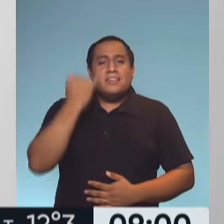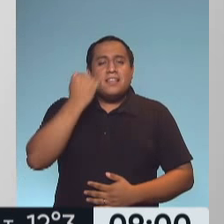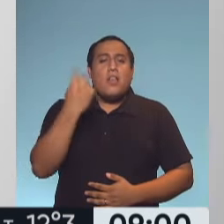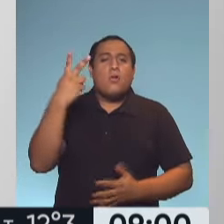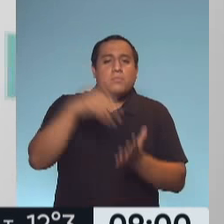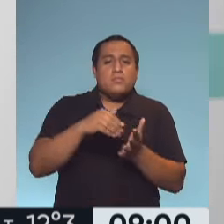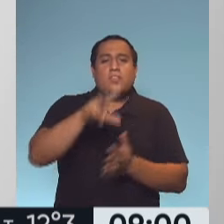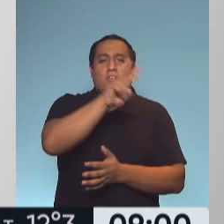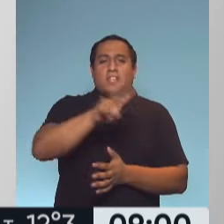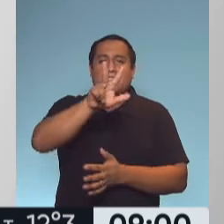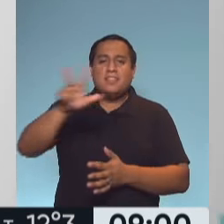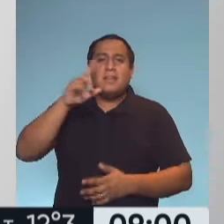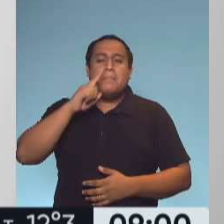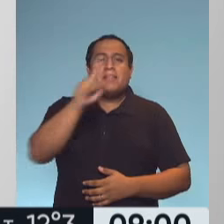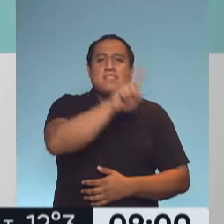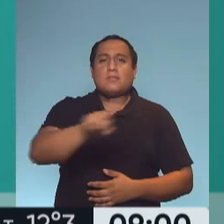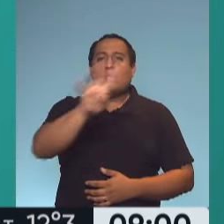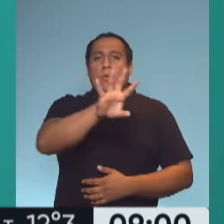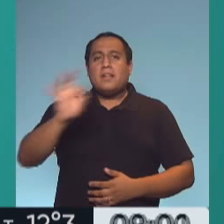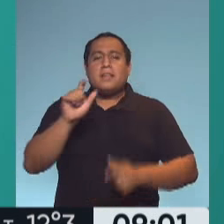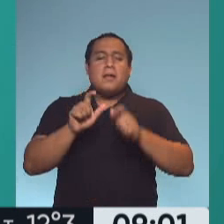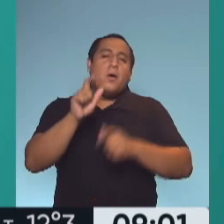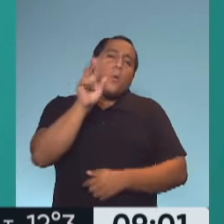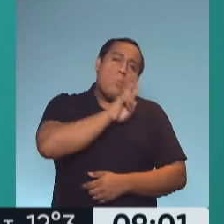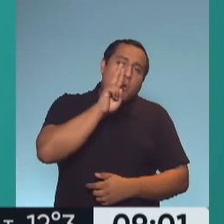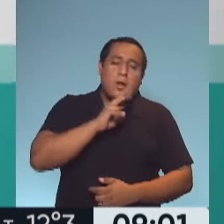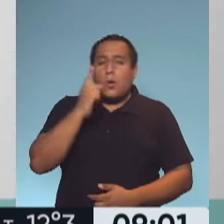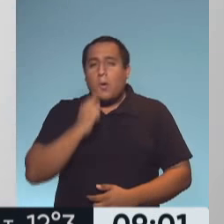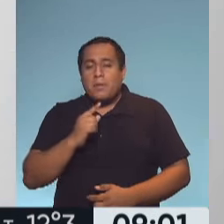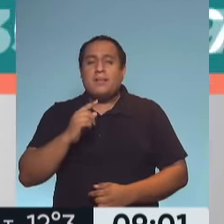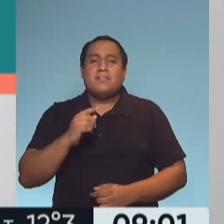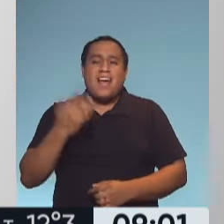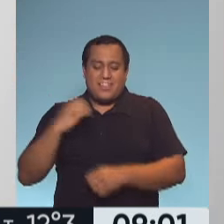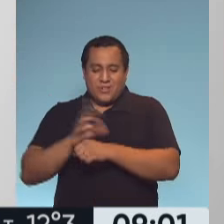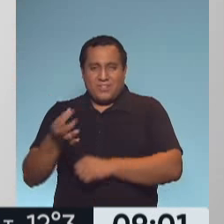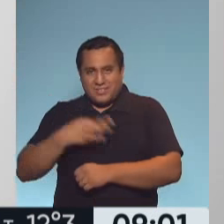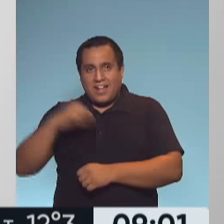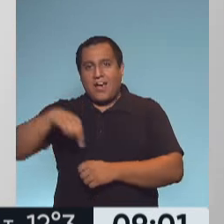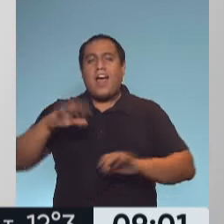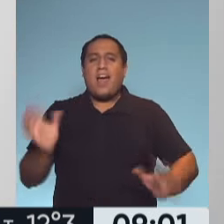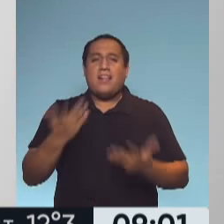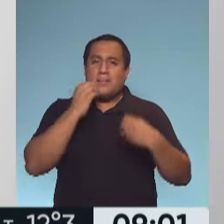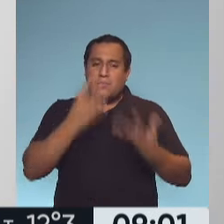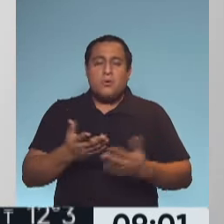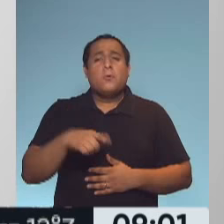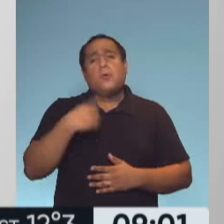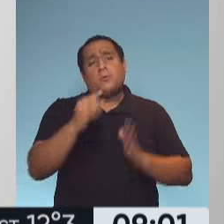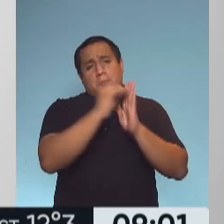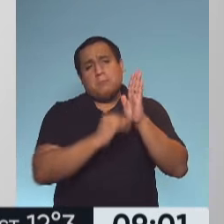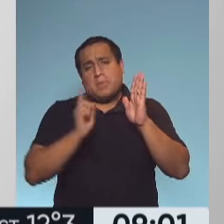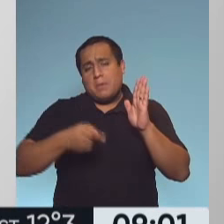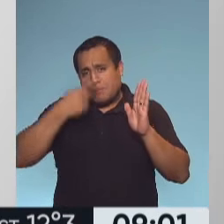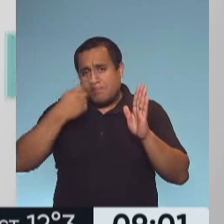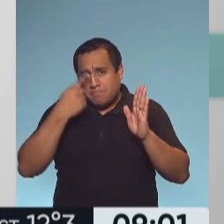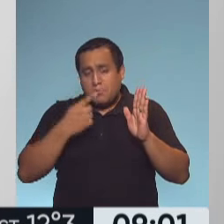.233.140 las mujeres y hombres recuperados de COVID. Y los datos que también nos interesan, hablan de que